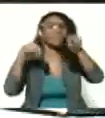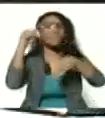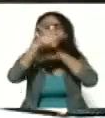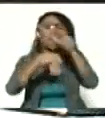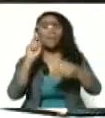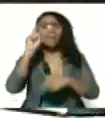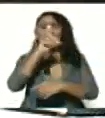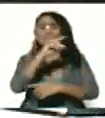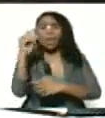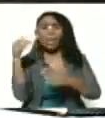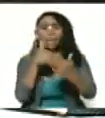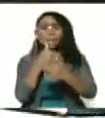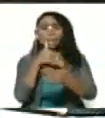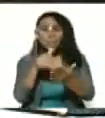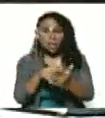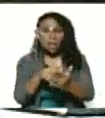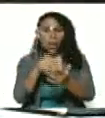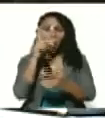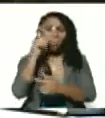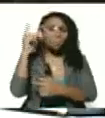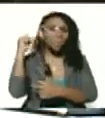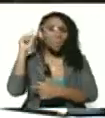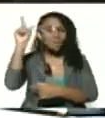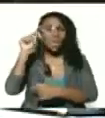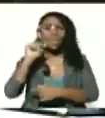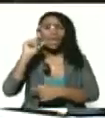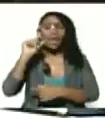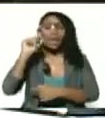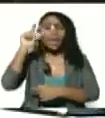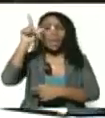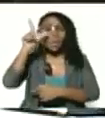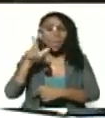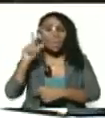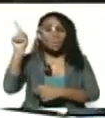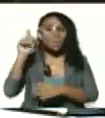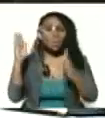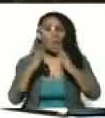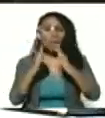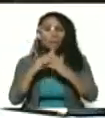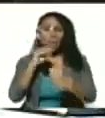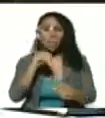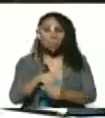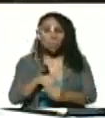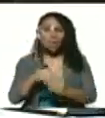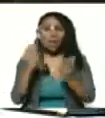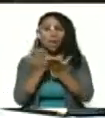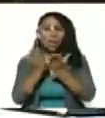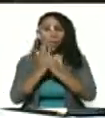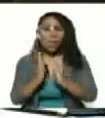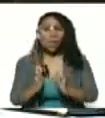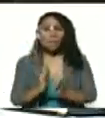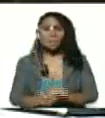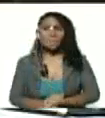más de 100.000 libios y libias totalmente inocentes en sus casas, en los hospitales, en las escuelas.